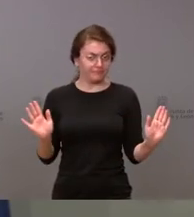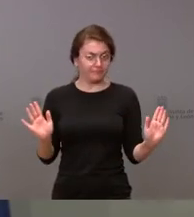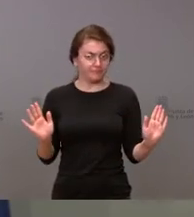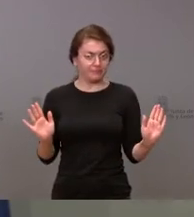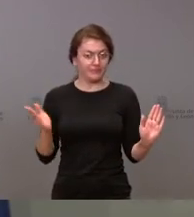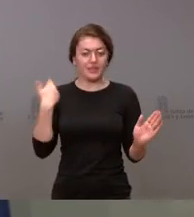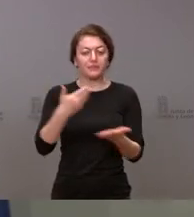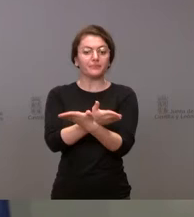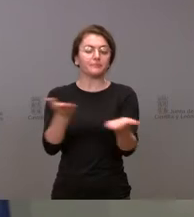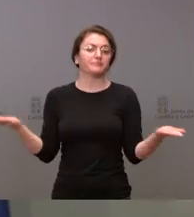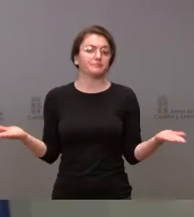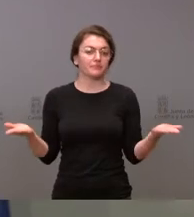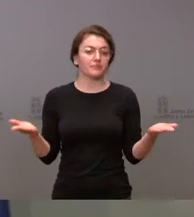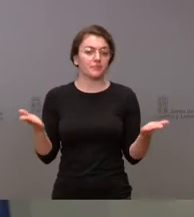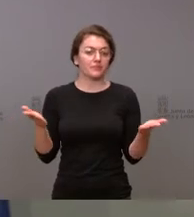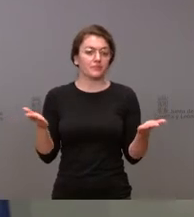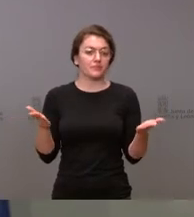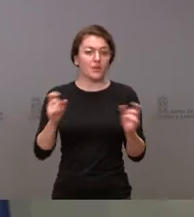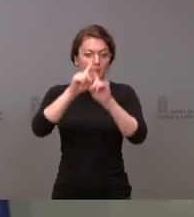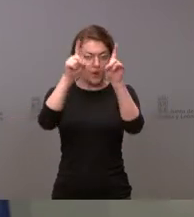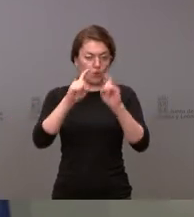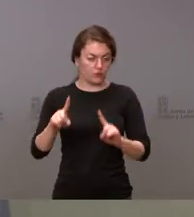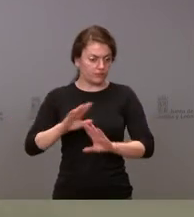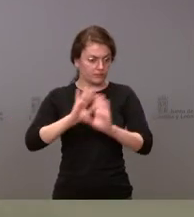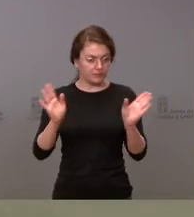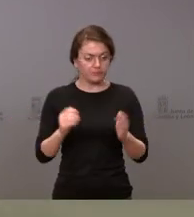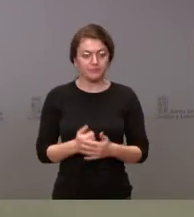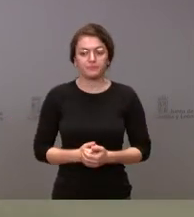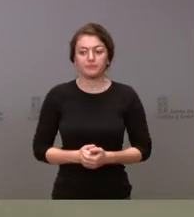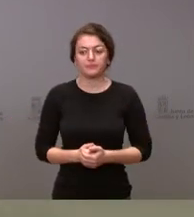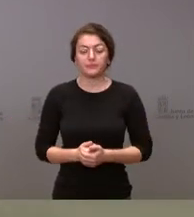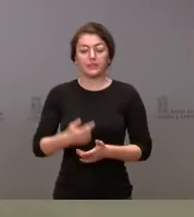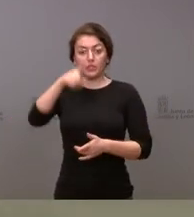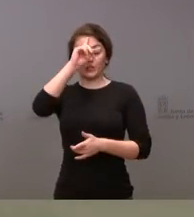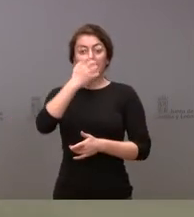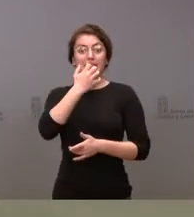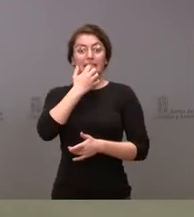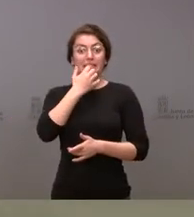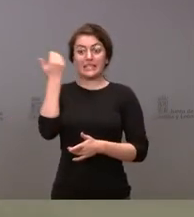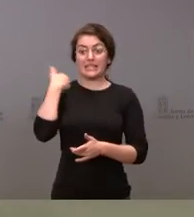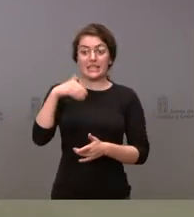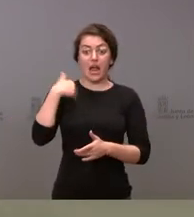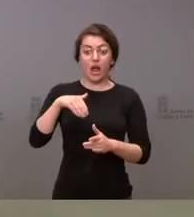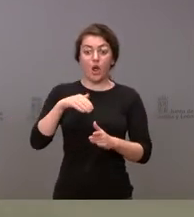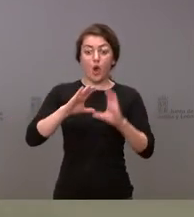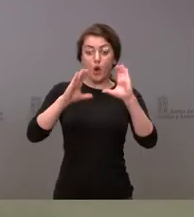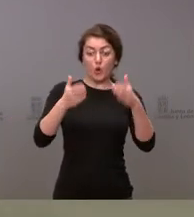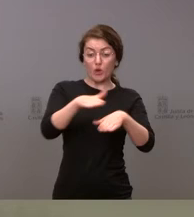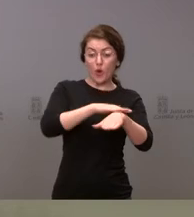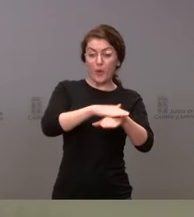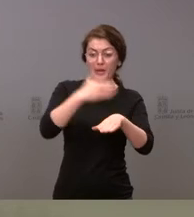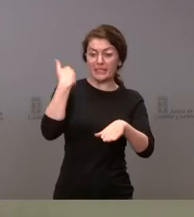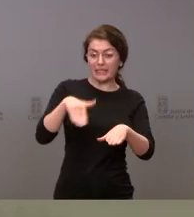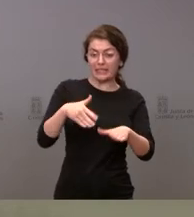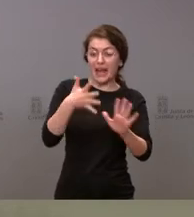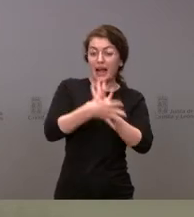disposición para cualquier cuestión que deseen formular. Sí, no sé si han abordado en el Consejo de Gobierno la cuestión de las mascarillas en